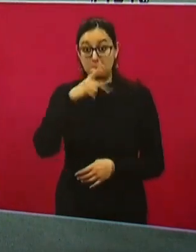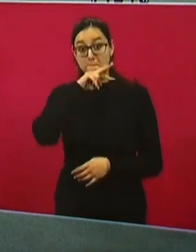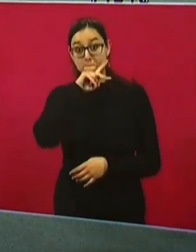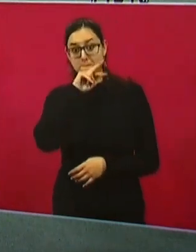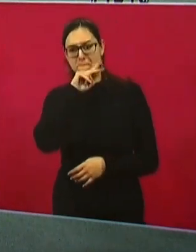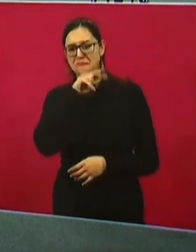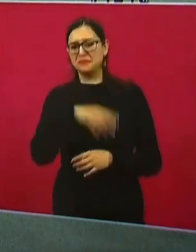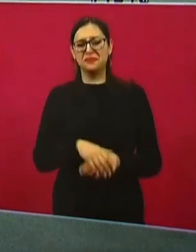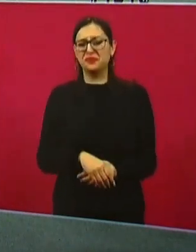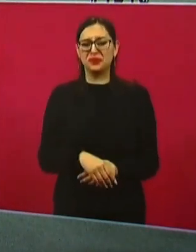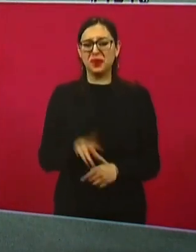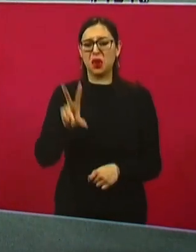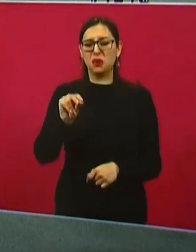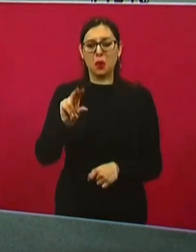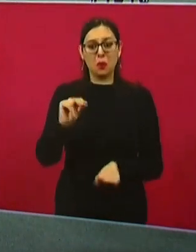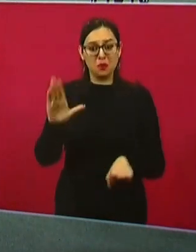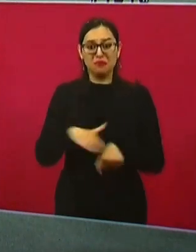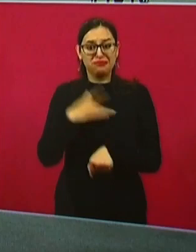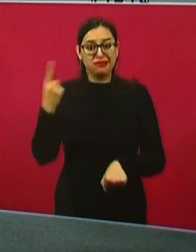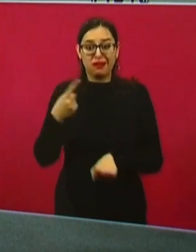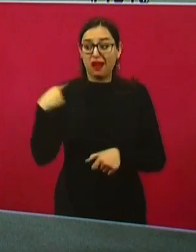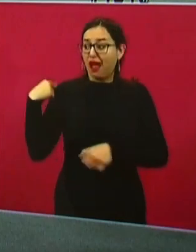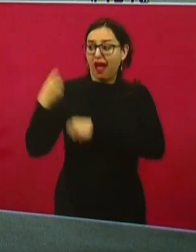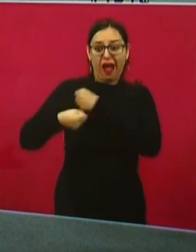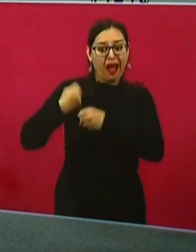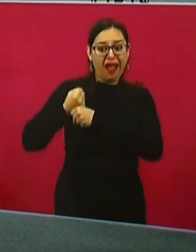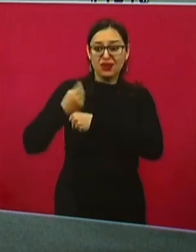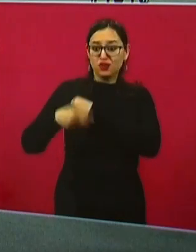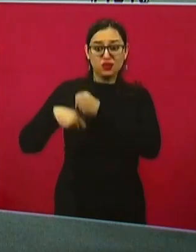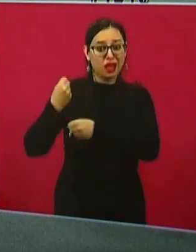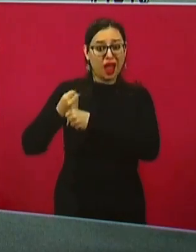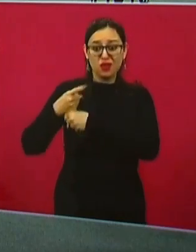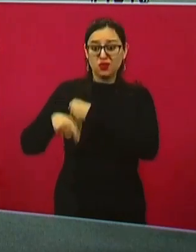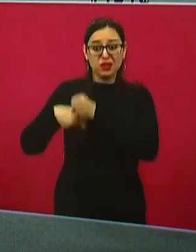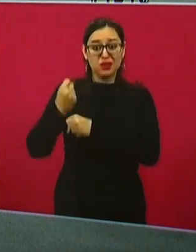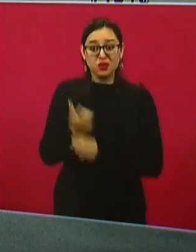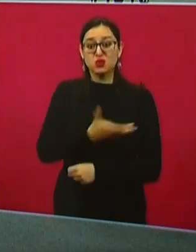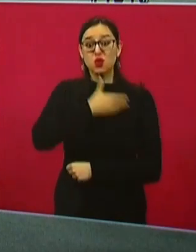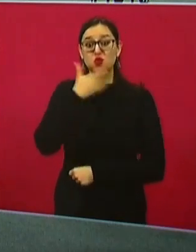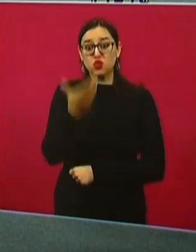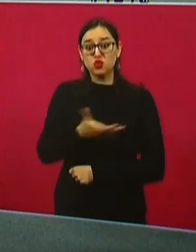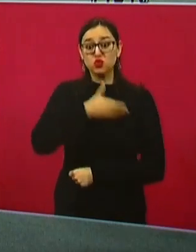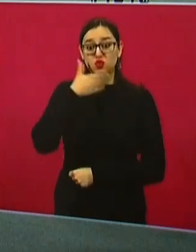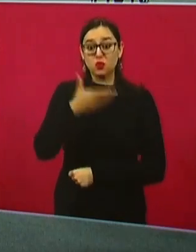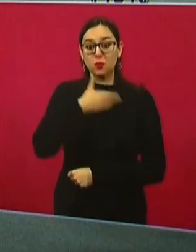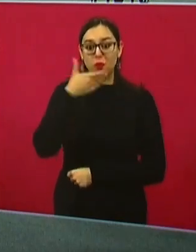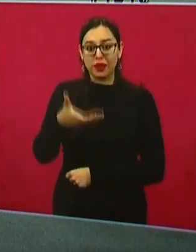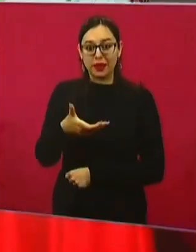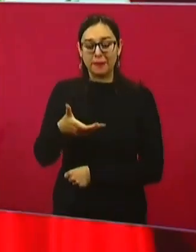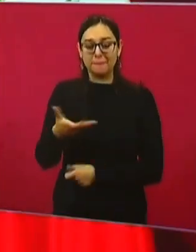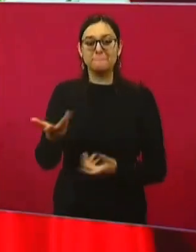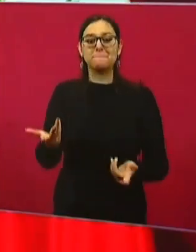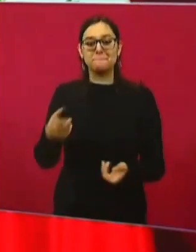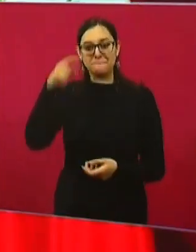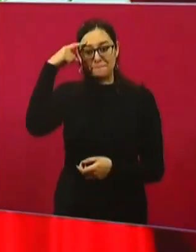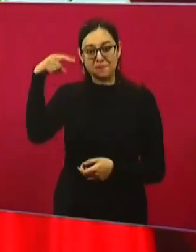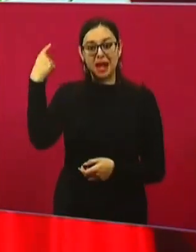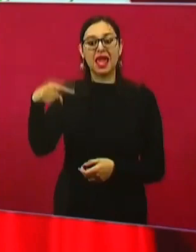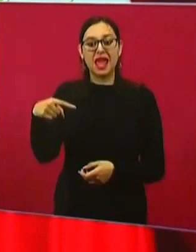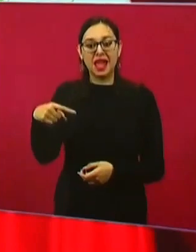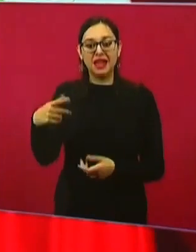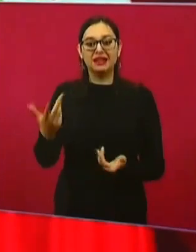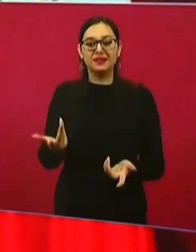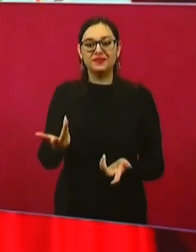titularidad, la titularidad de notarías públicas a recomendados políticos, eso a conveniencia de anteriores administraciones